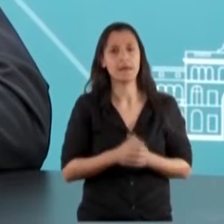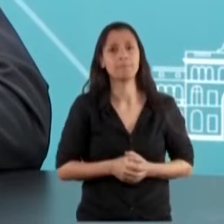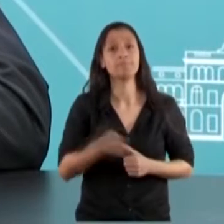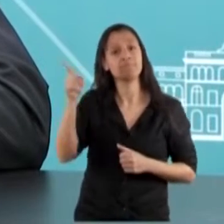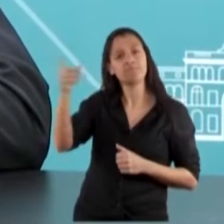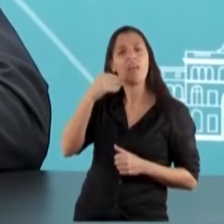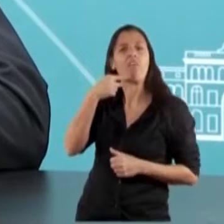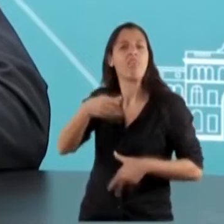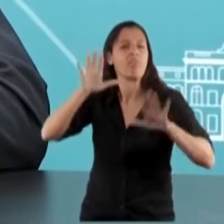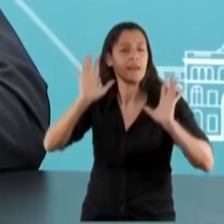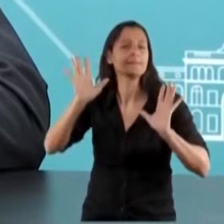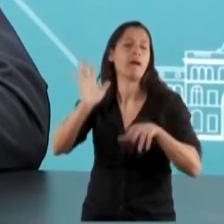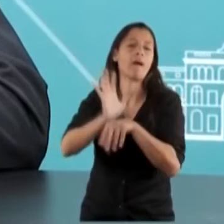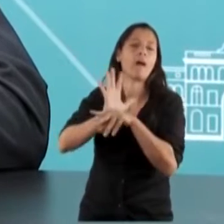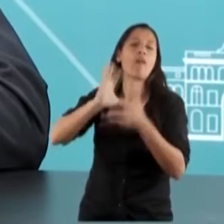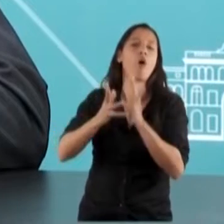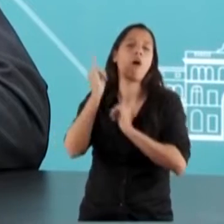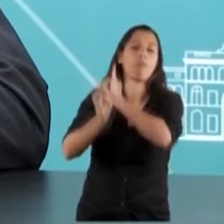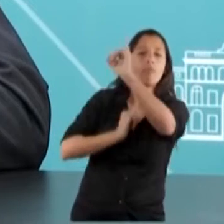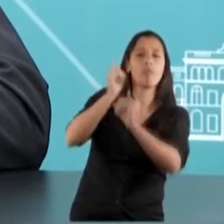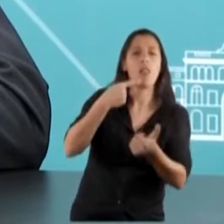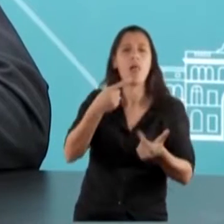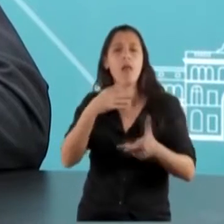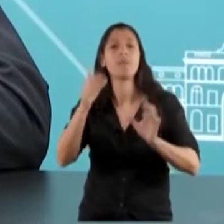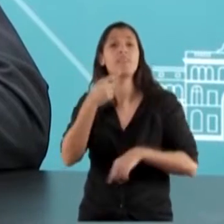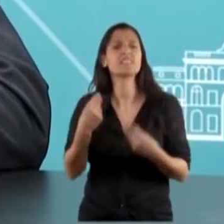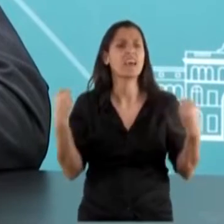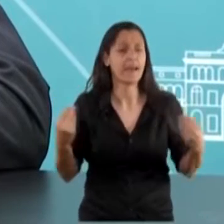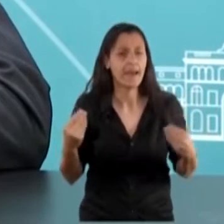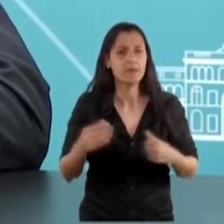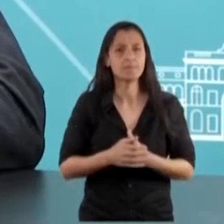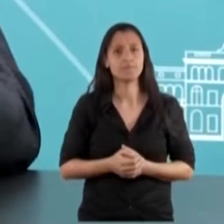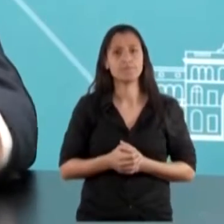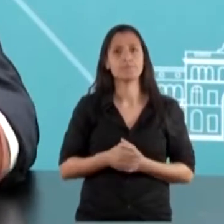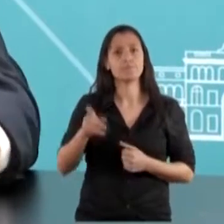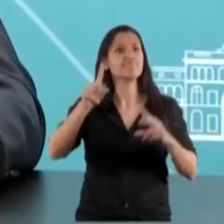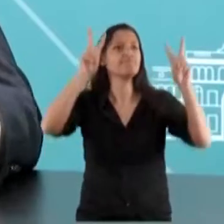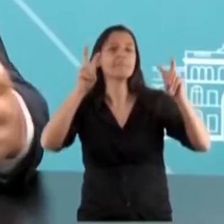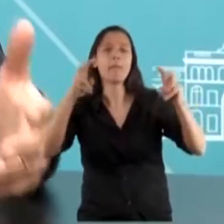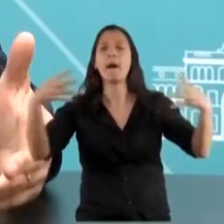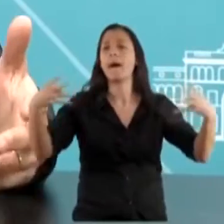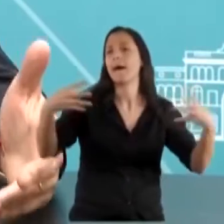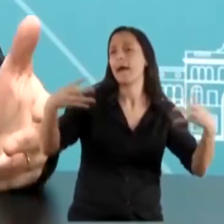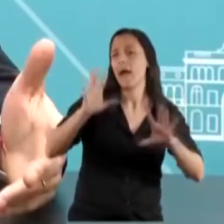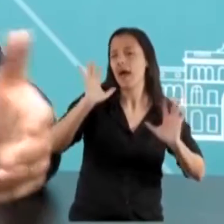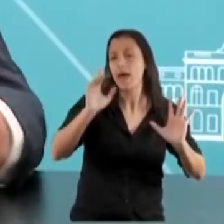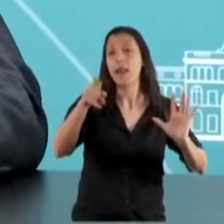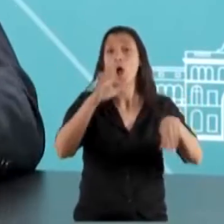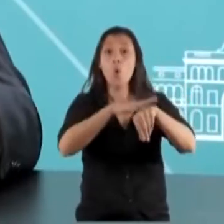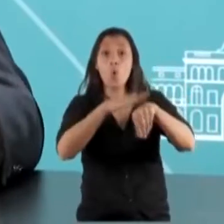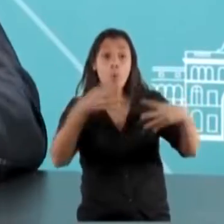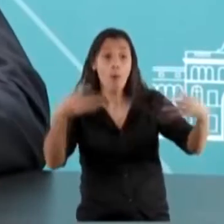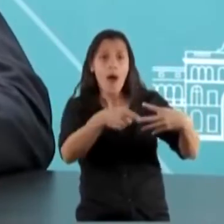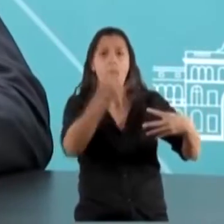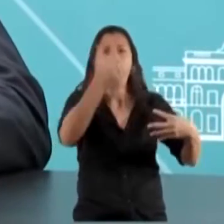trató de guiar el argumento del Reino Unido fue el de la guerra, el de que la guerra había tenido